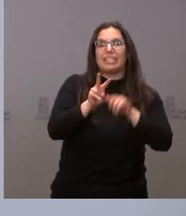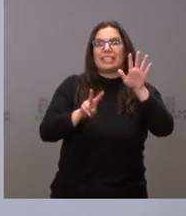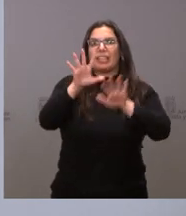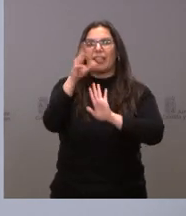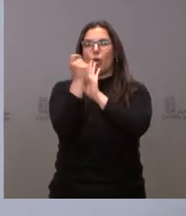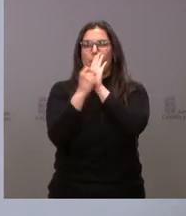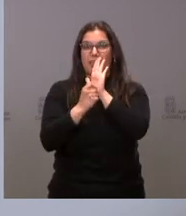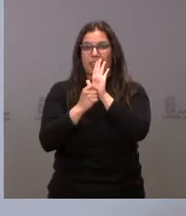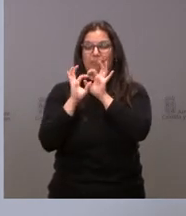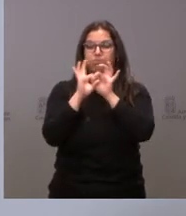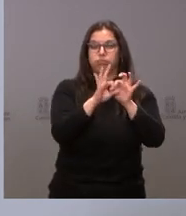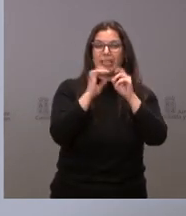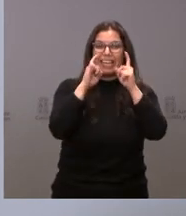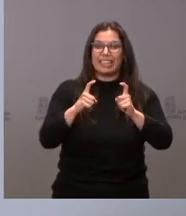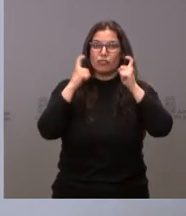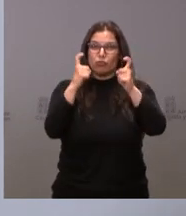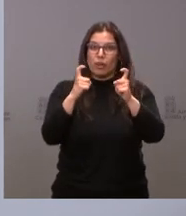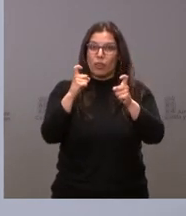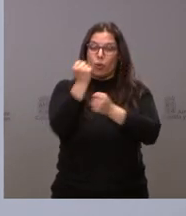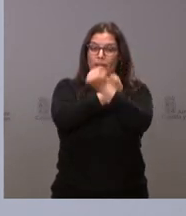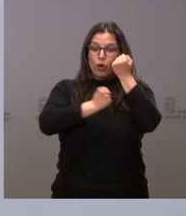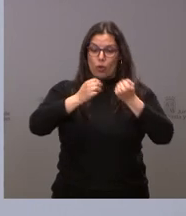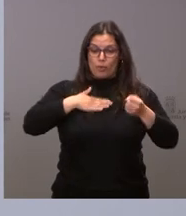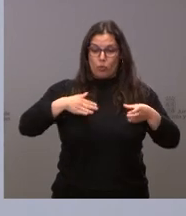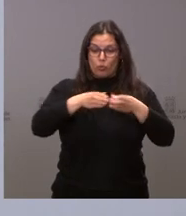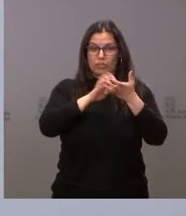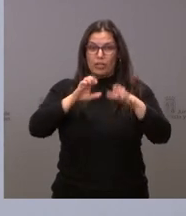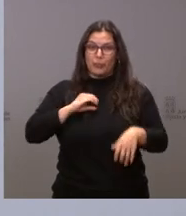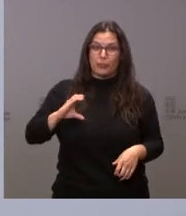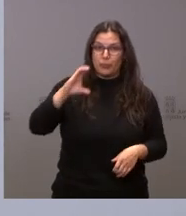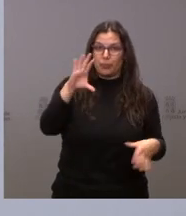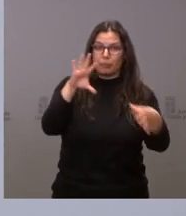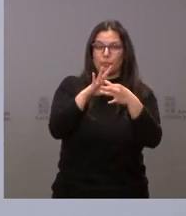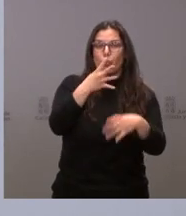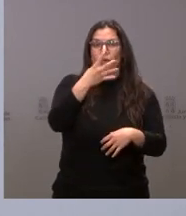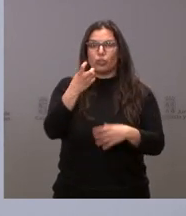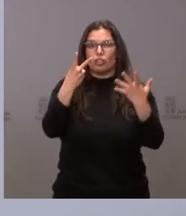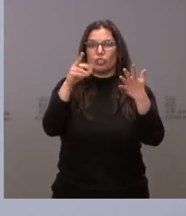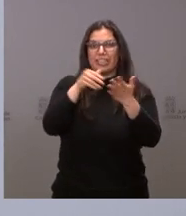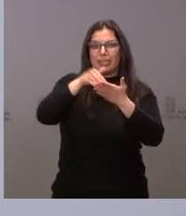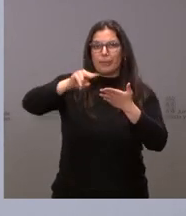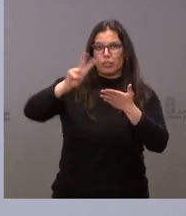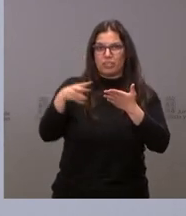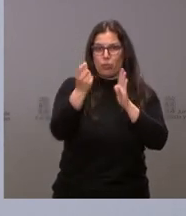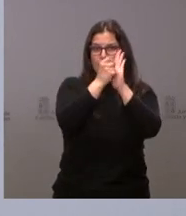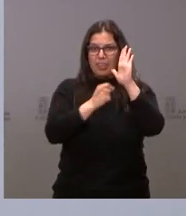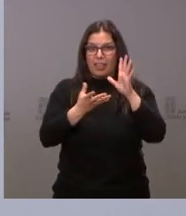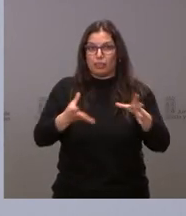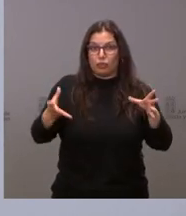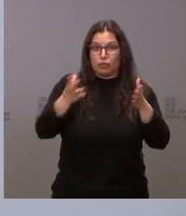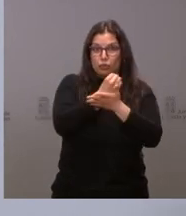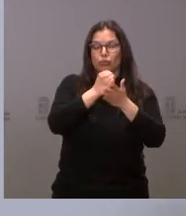esfuerzo económico directo por parte de la Junta de Castilla y León de 470 millones de euros.